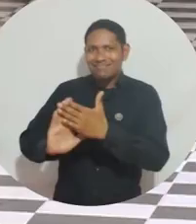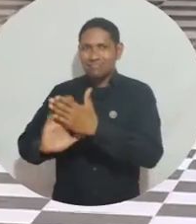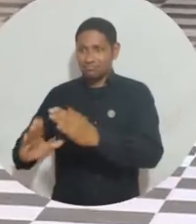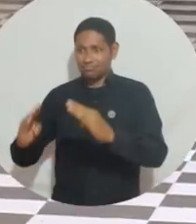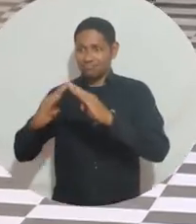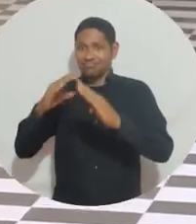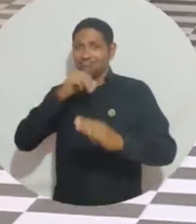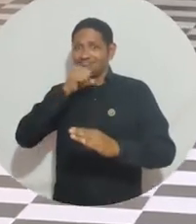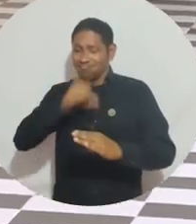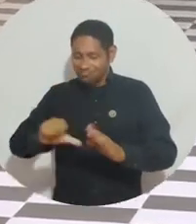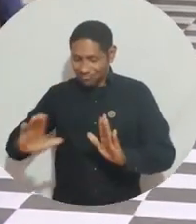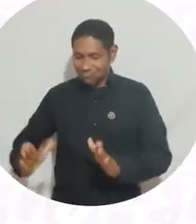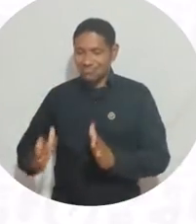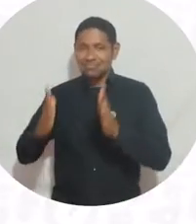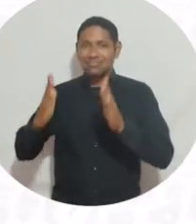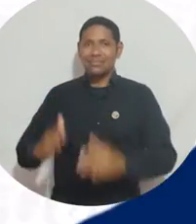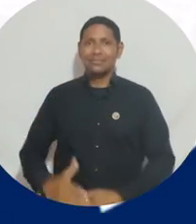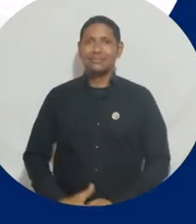infraestructura del asilo.